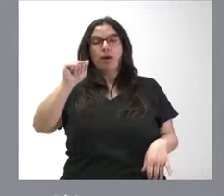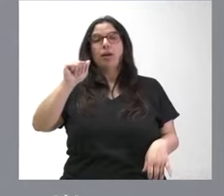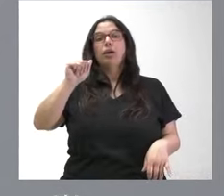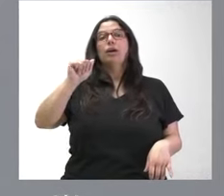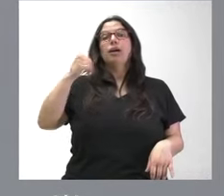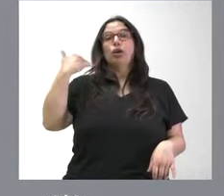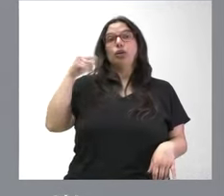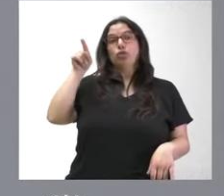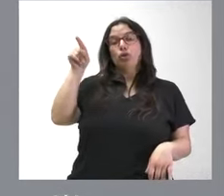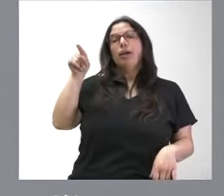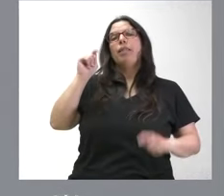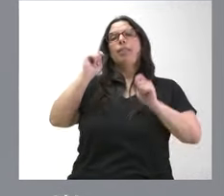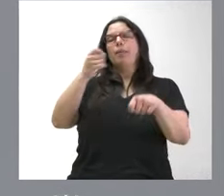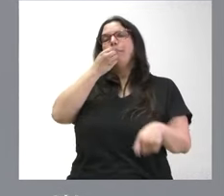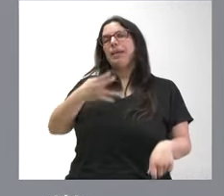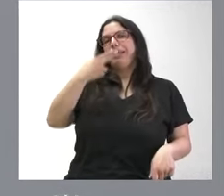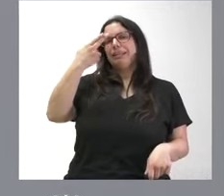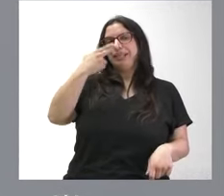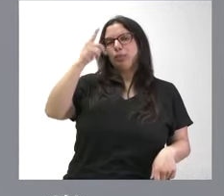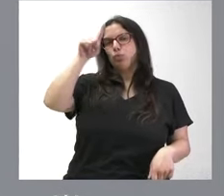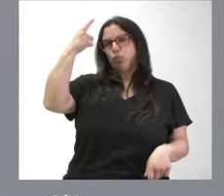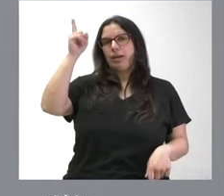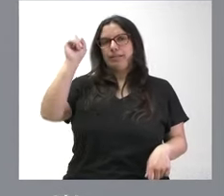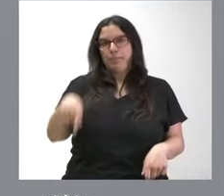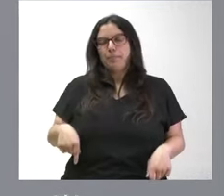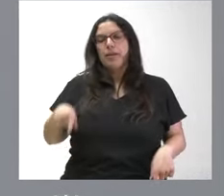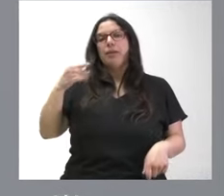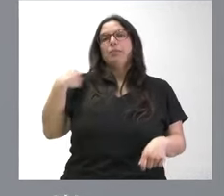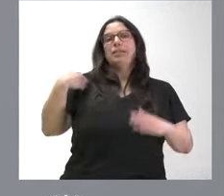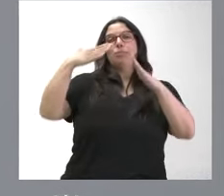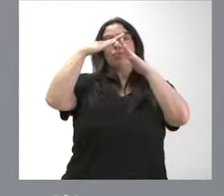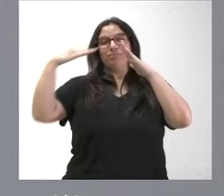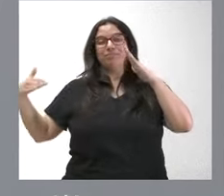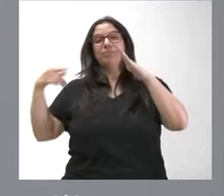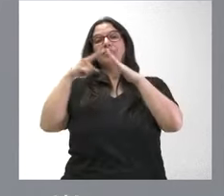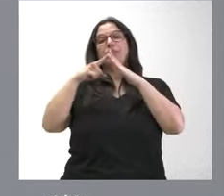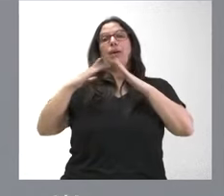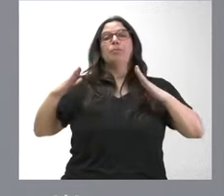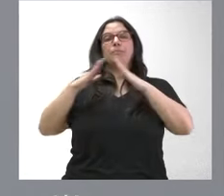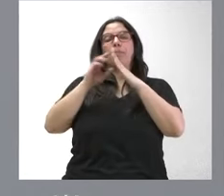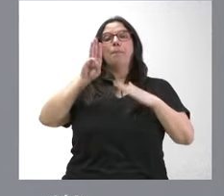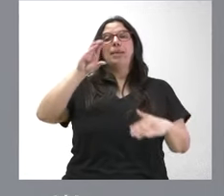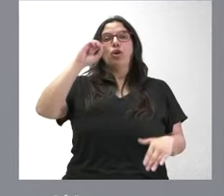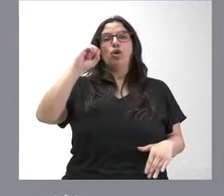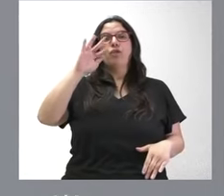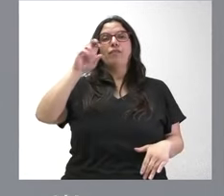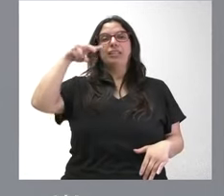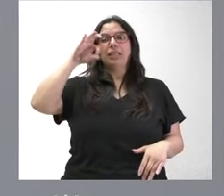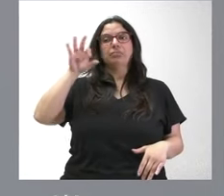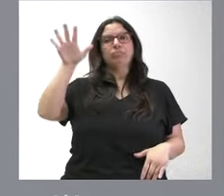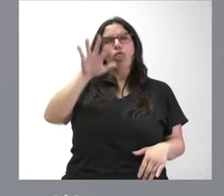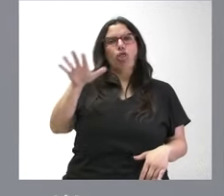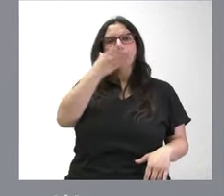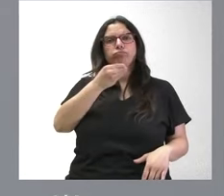Soria, Bien de Interés Cultural con categoría de monumento. Se ubica en la ladera meridional del Pico Frentes, en un lugar pintoresco muy cerca